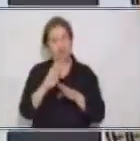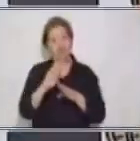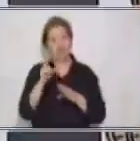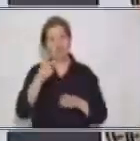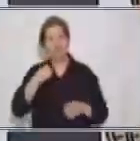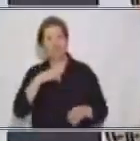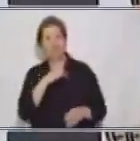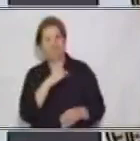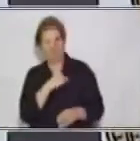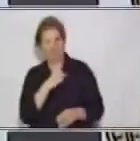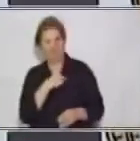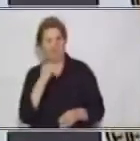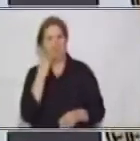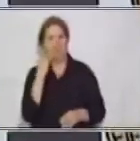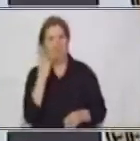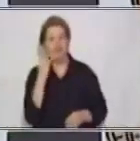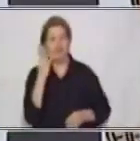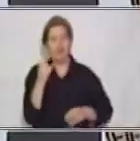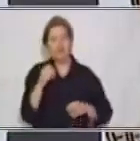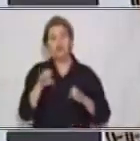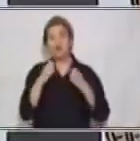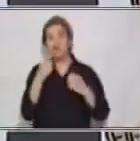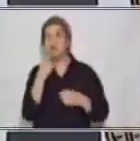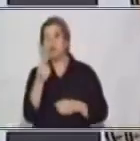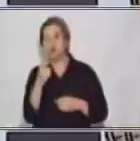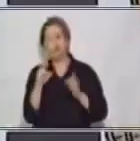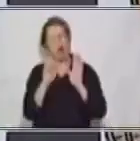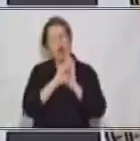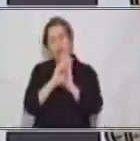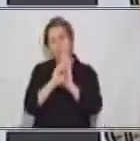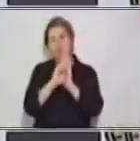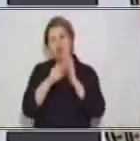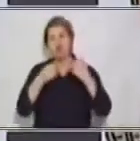indica dirección. Voy A, tu casa.